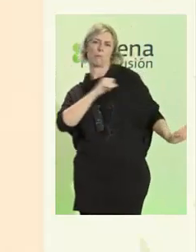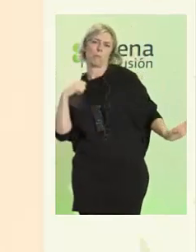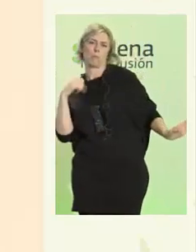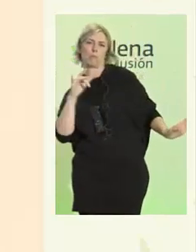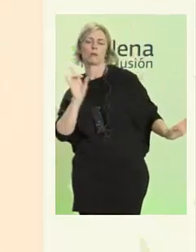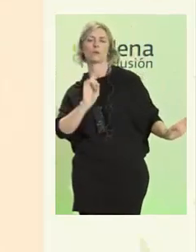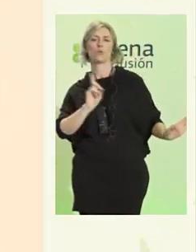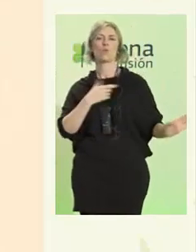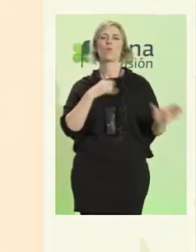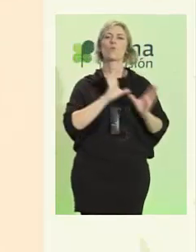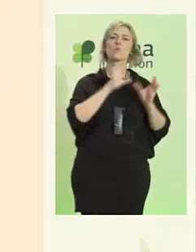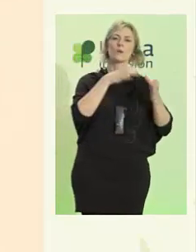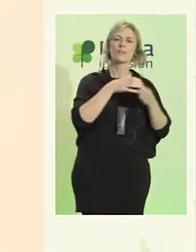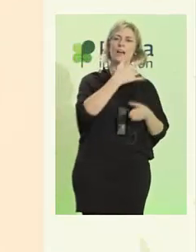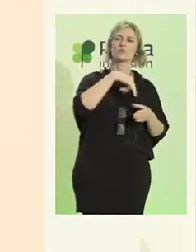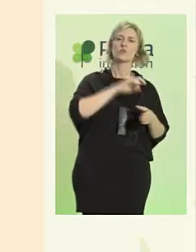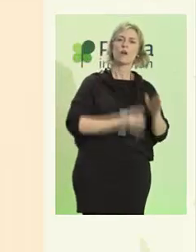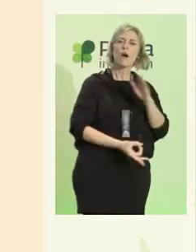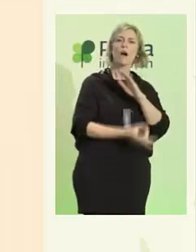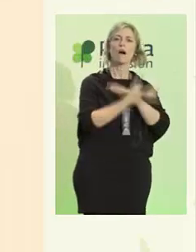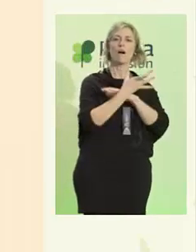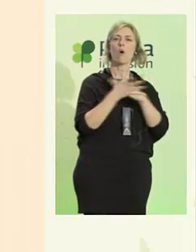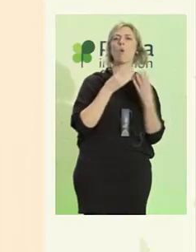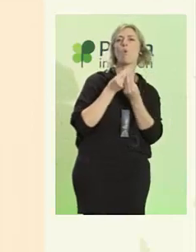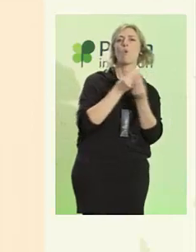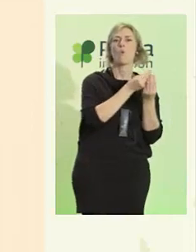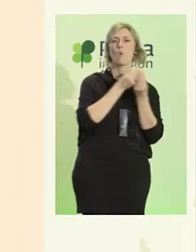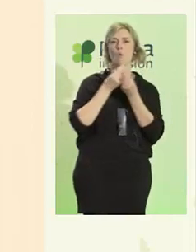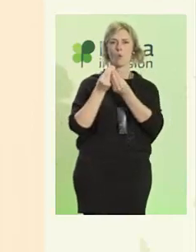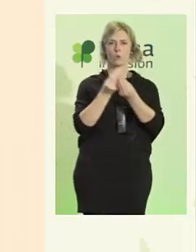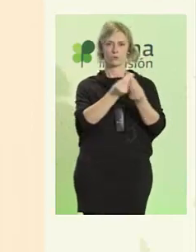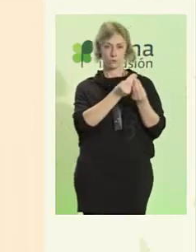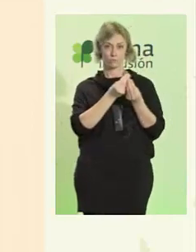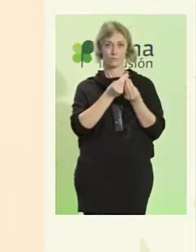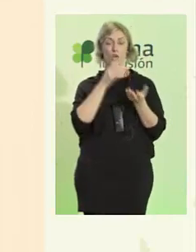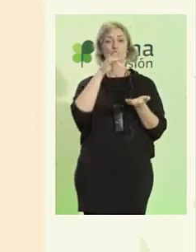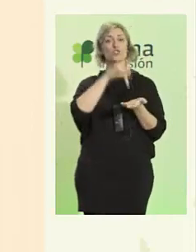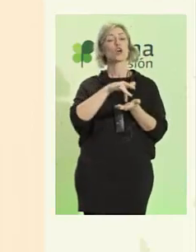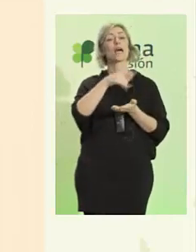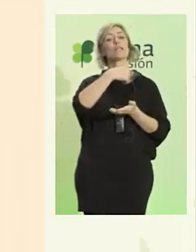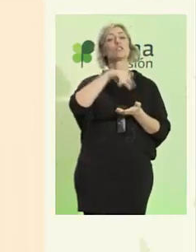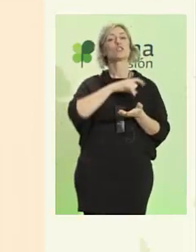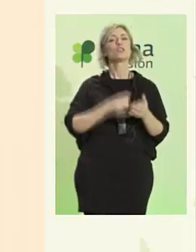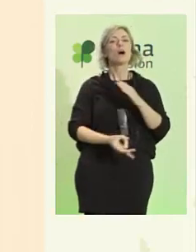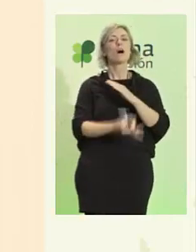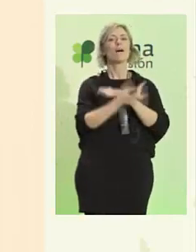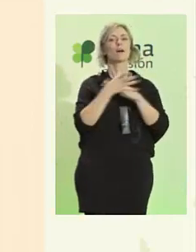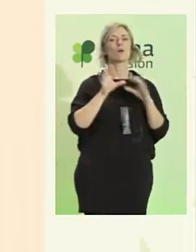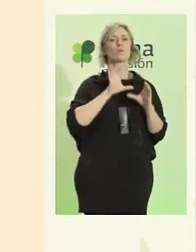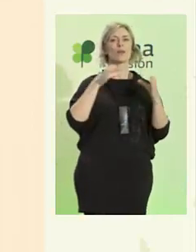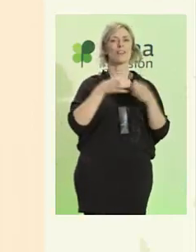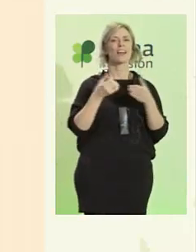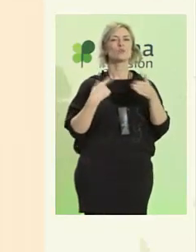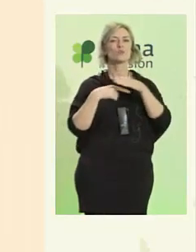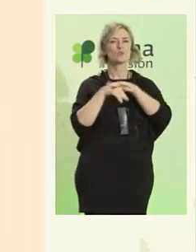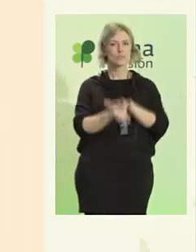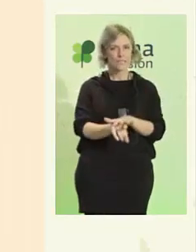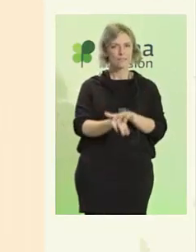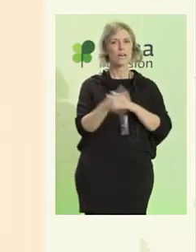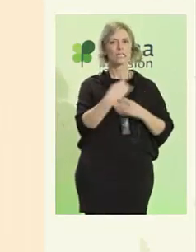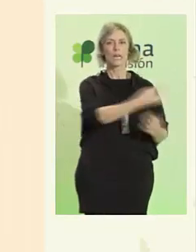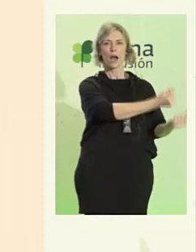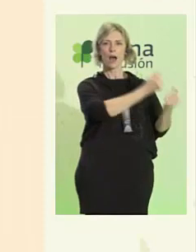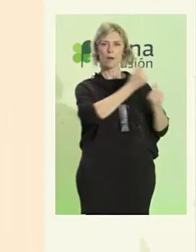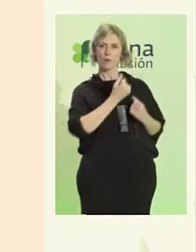juntos. Cuando creamos una comunidad inclusiva y que brinde apoyo, estaremos haciendo una